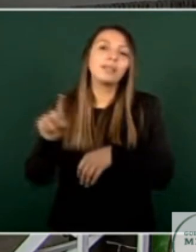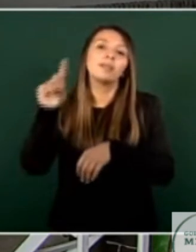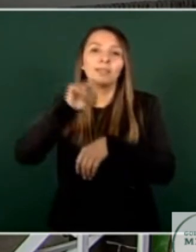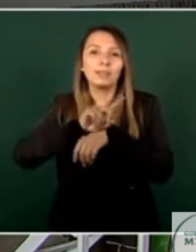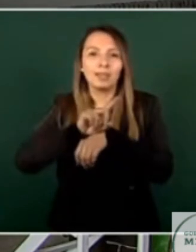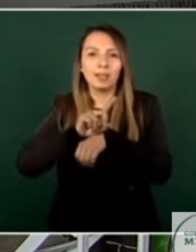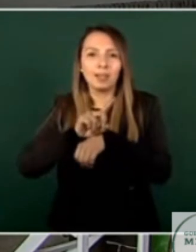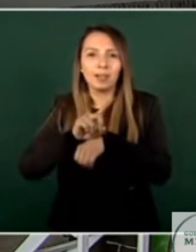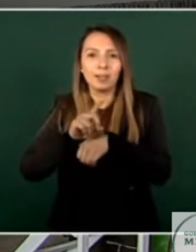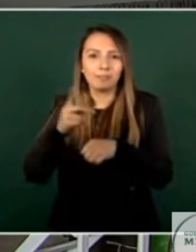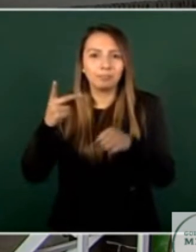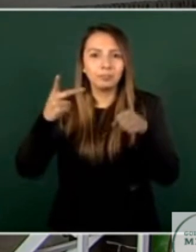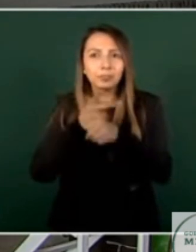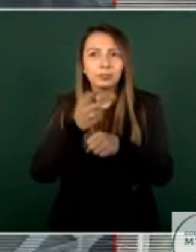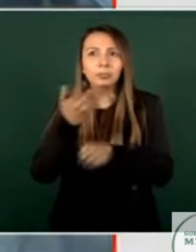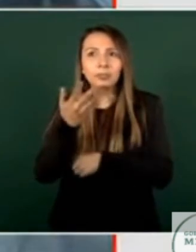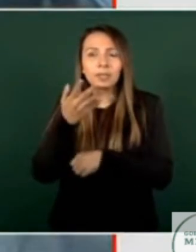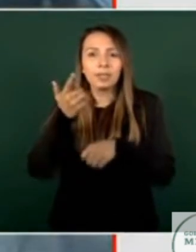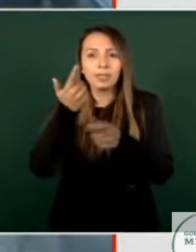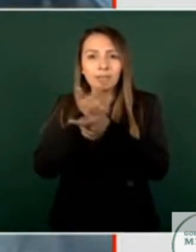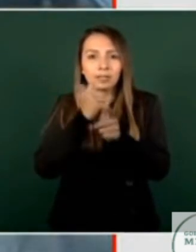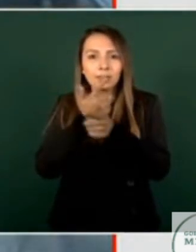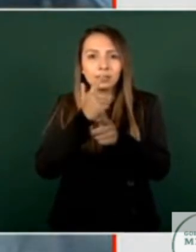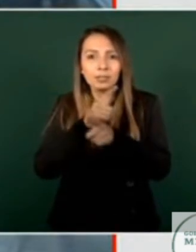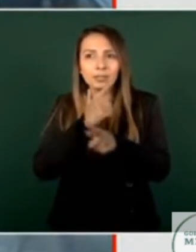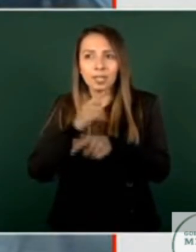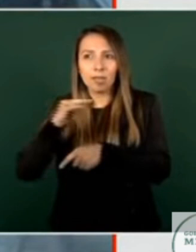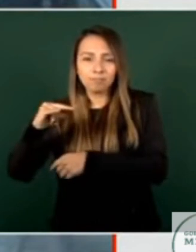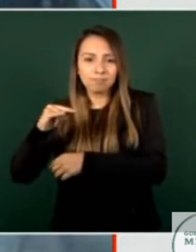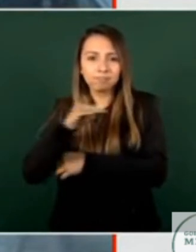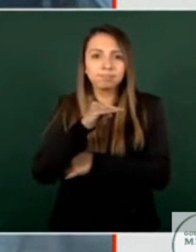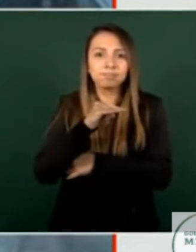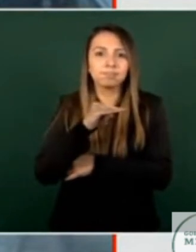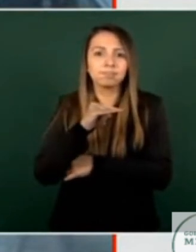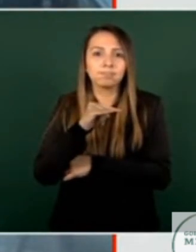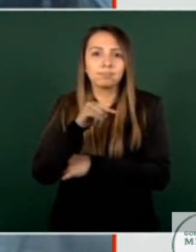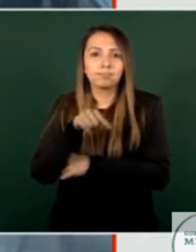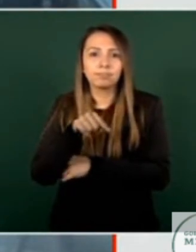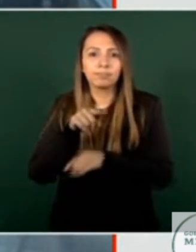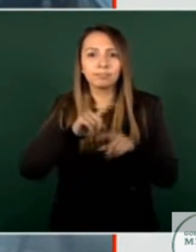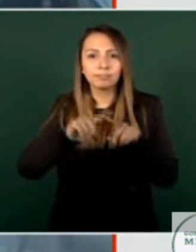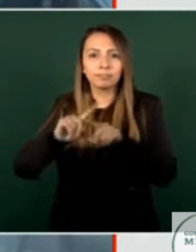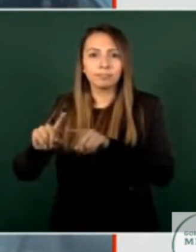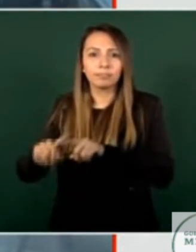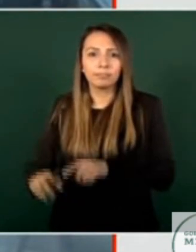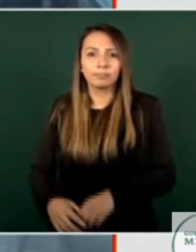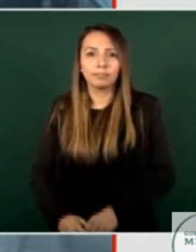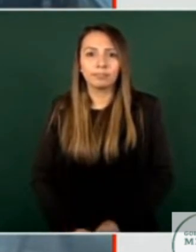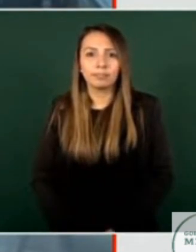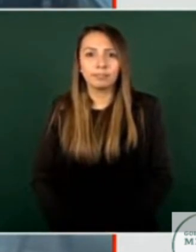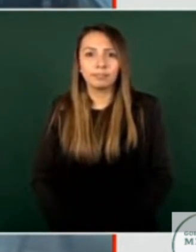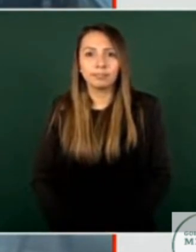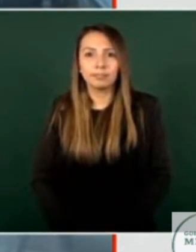el taxi donde se movieron los diferentes movimientos que estuvieron